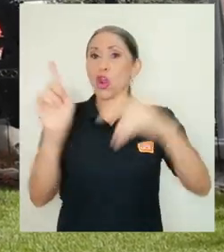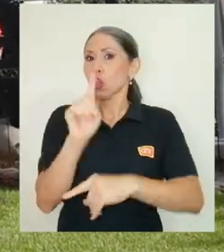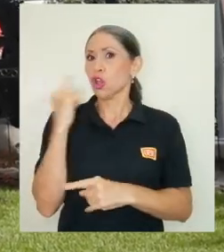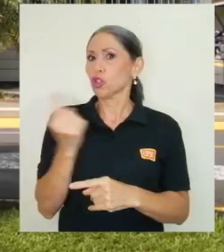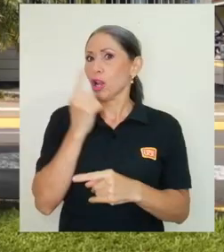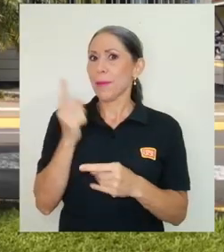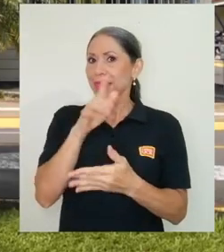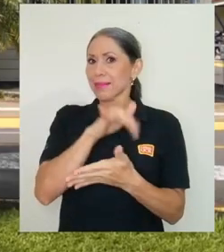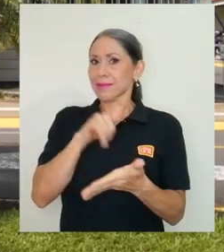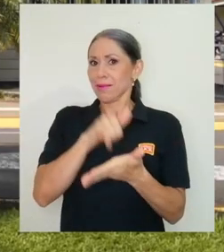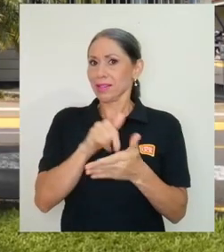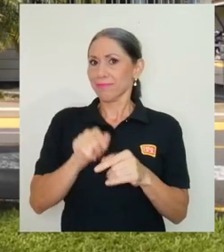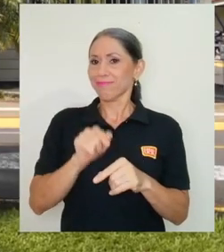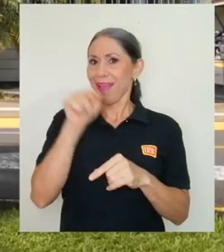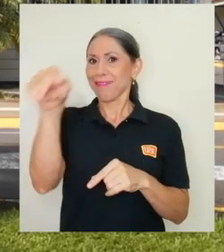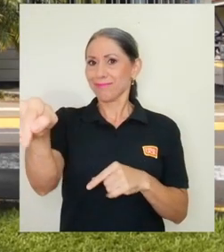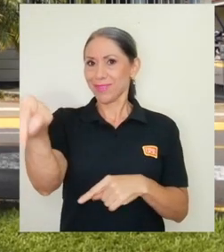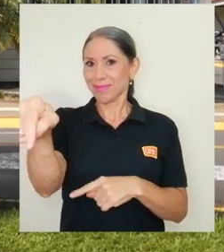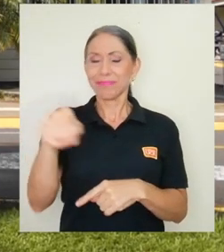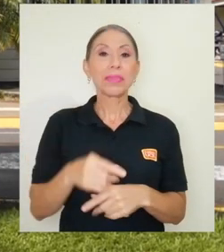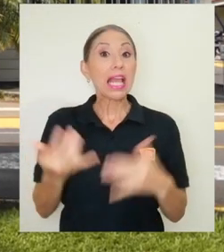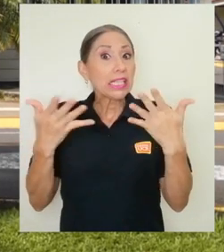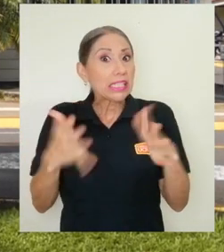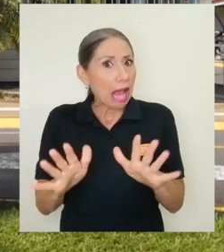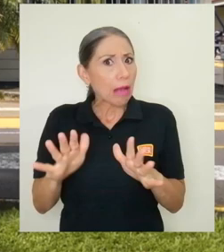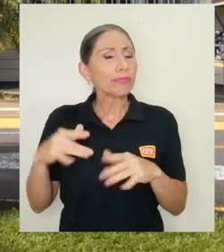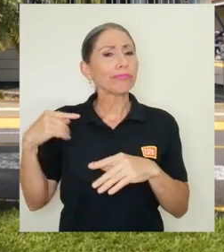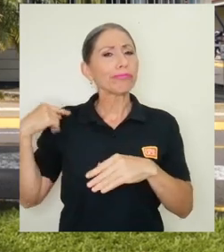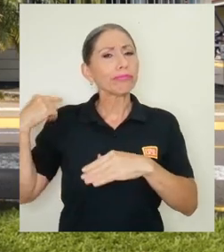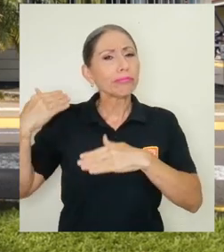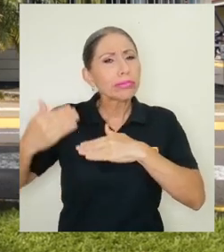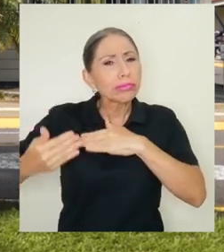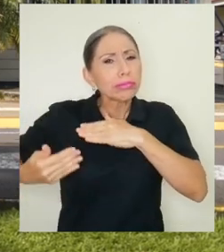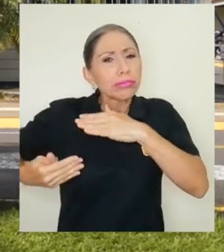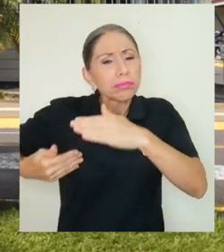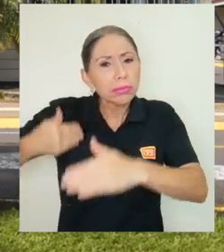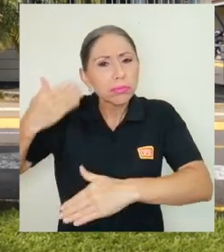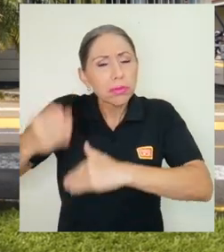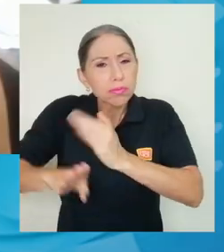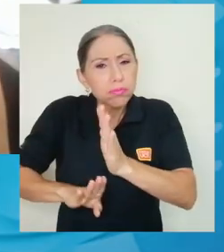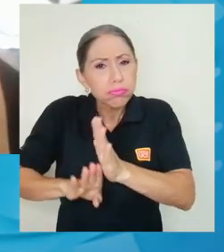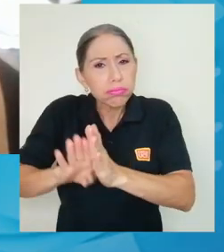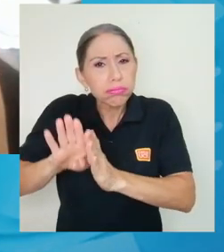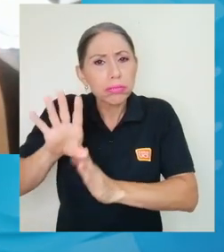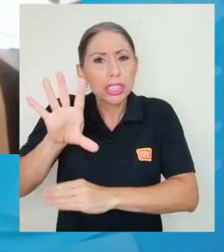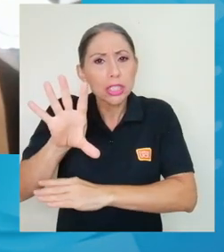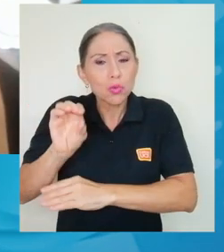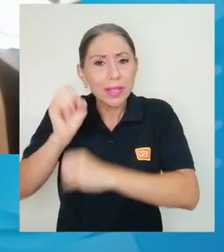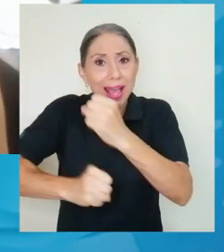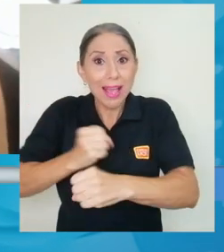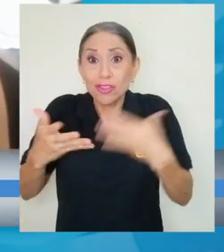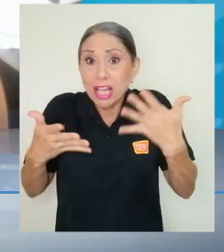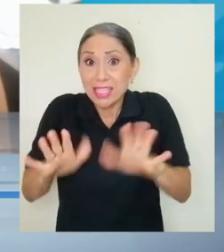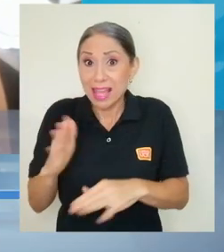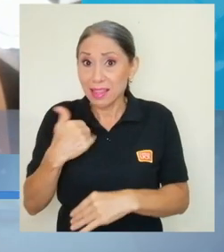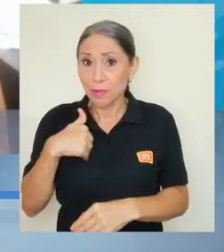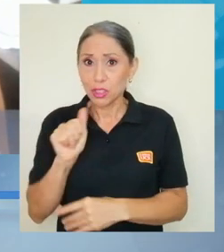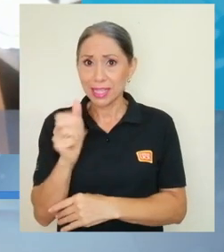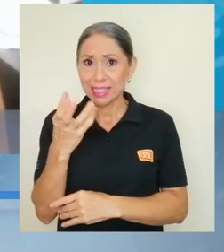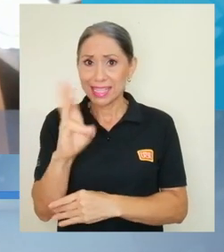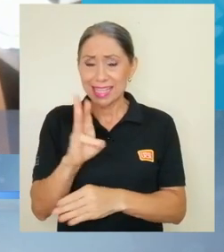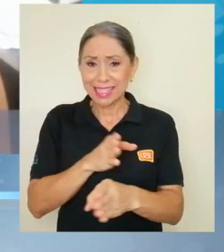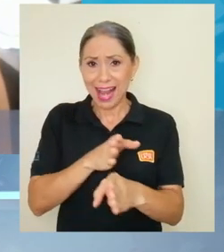Y a partir de ahí vamos evolucionando durante todos esos 50 años hasta el día de hoy tener 16